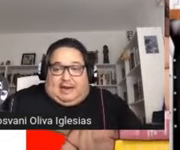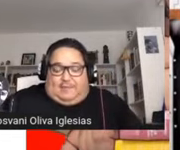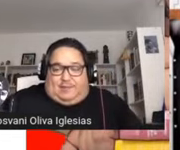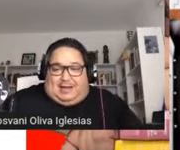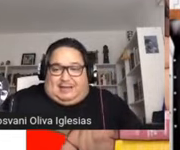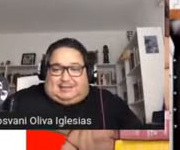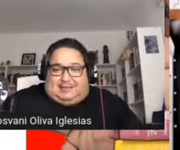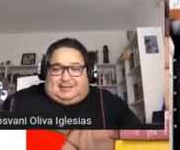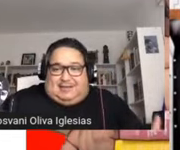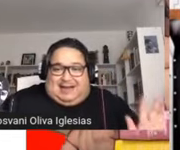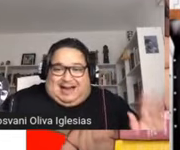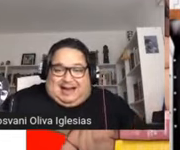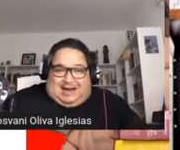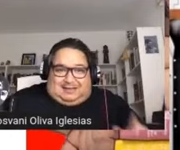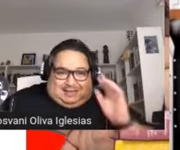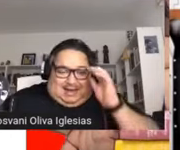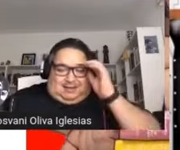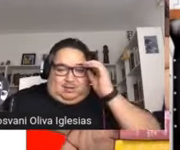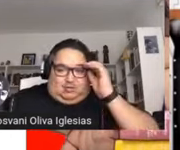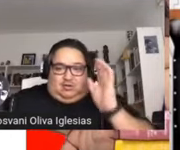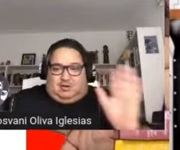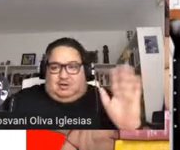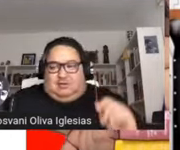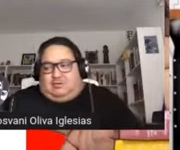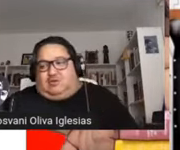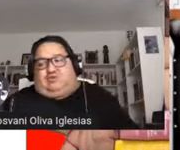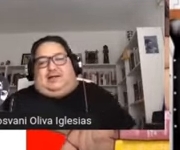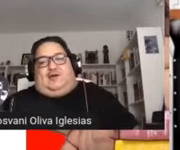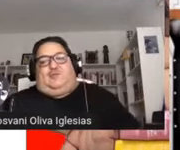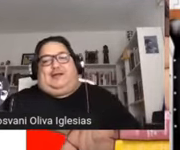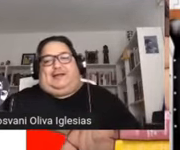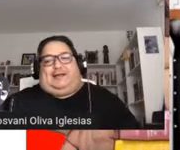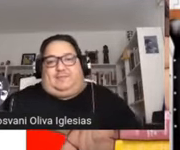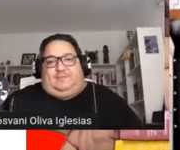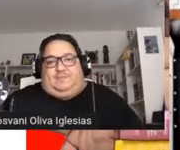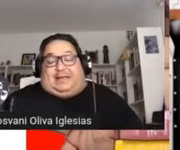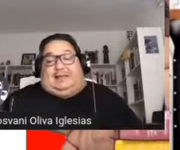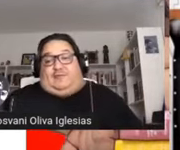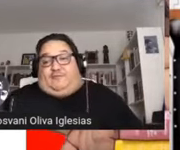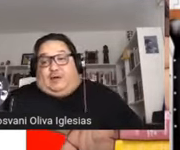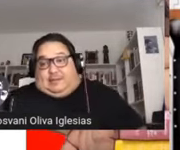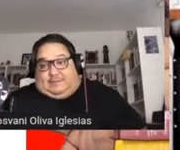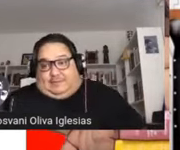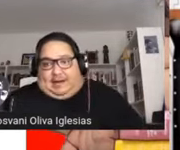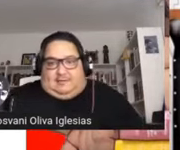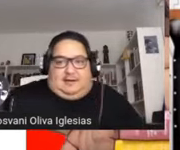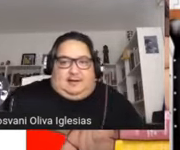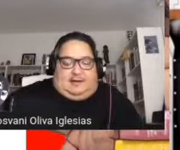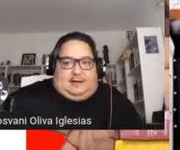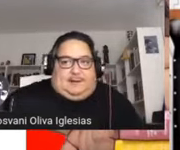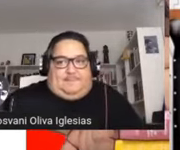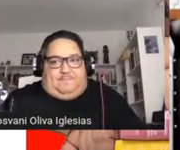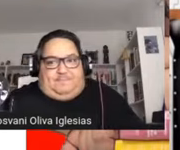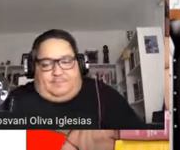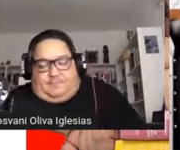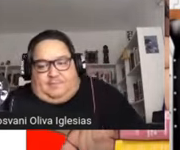en países asiáticos. Cosa que no puede quedar fuera también